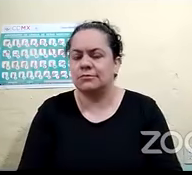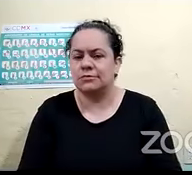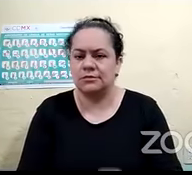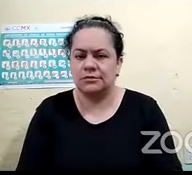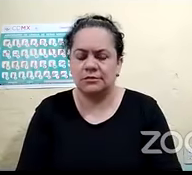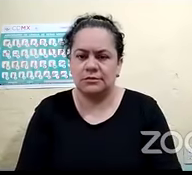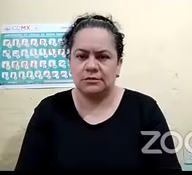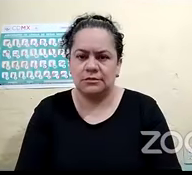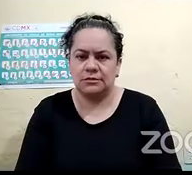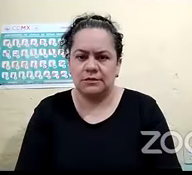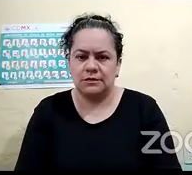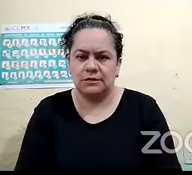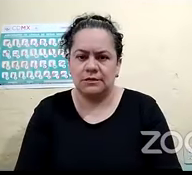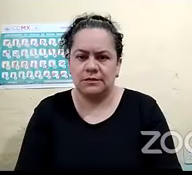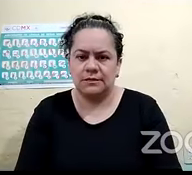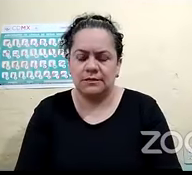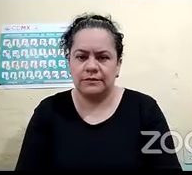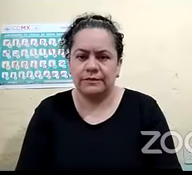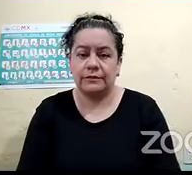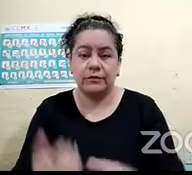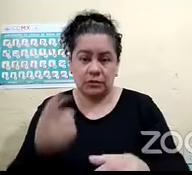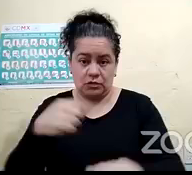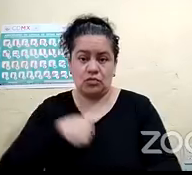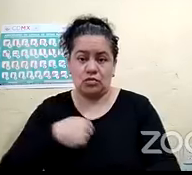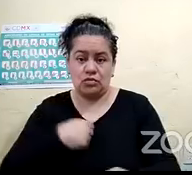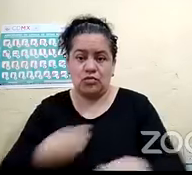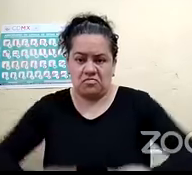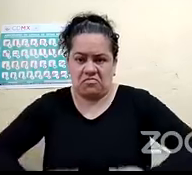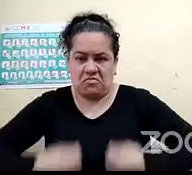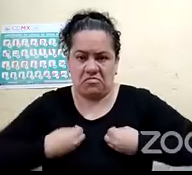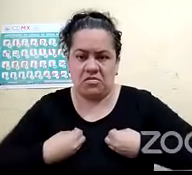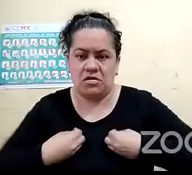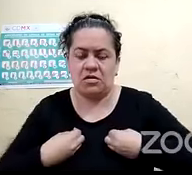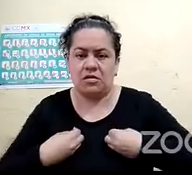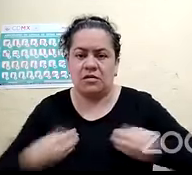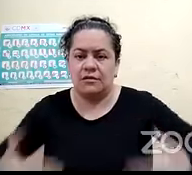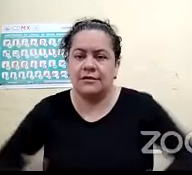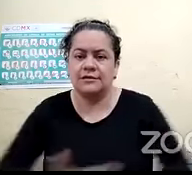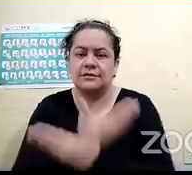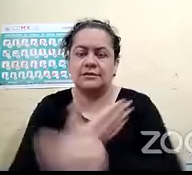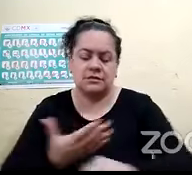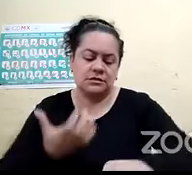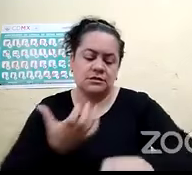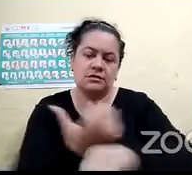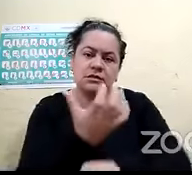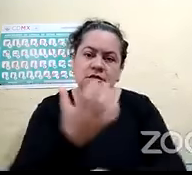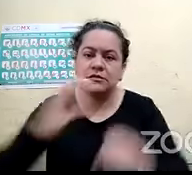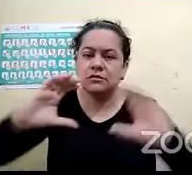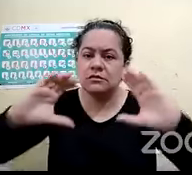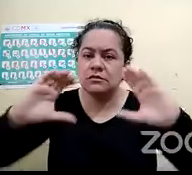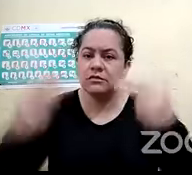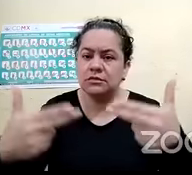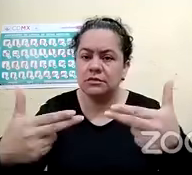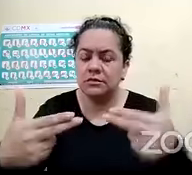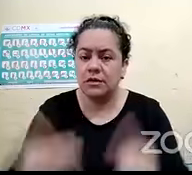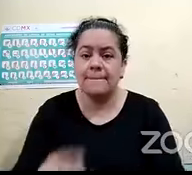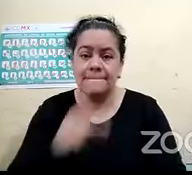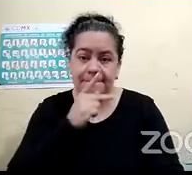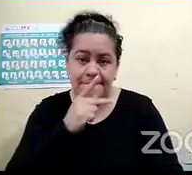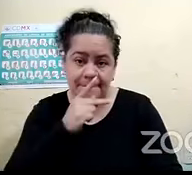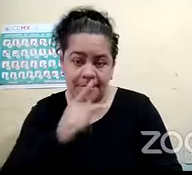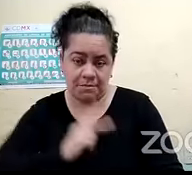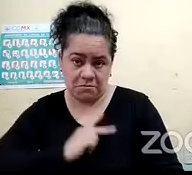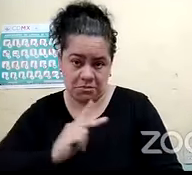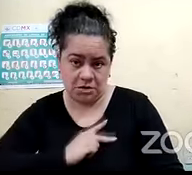Yo soy del estado de Chiapas, y bueno, como mi padre era maestro rural, pues